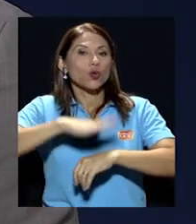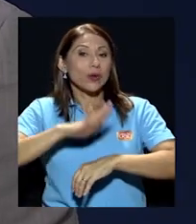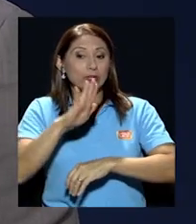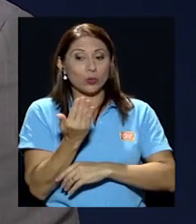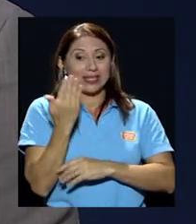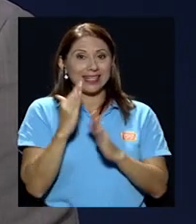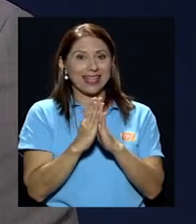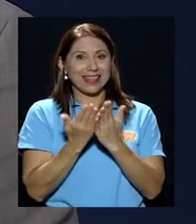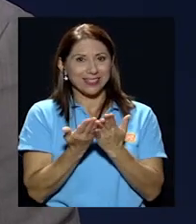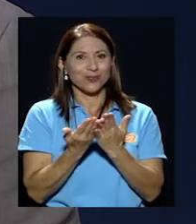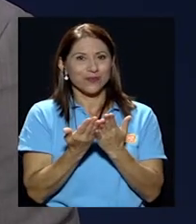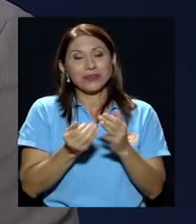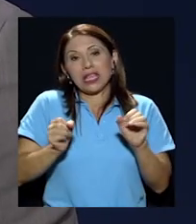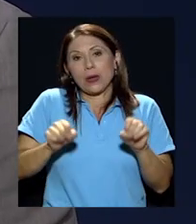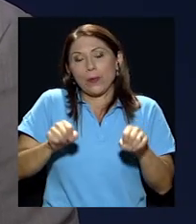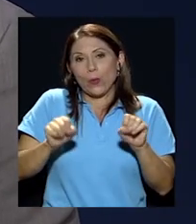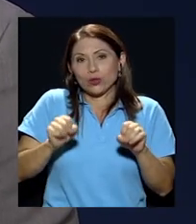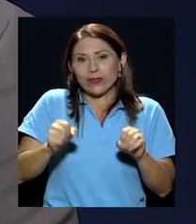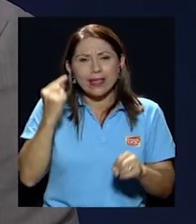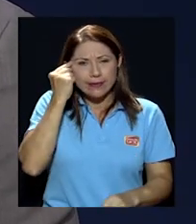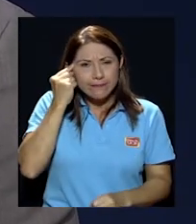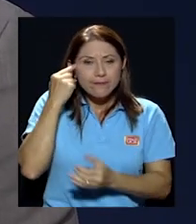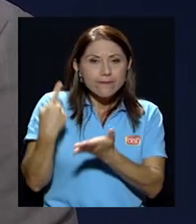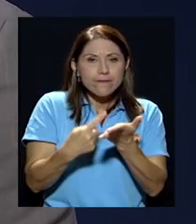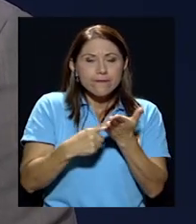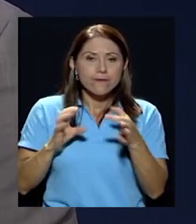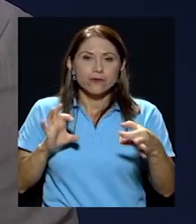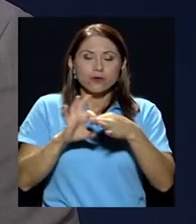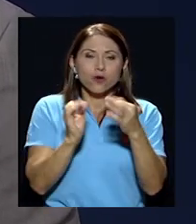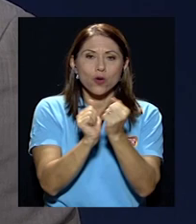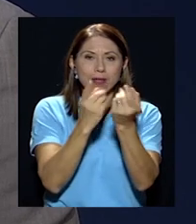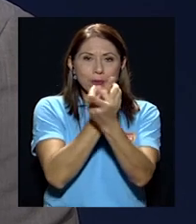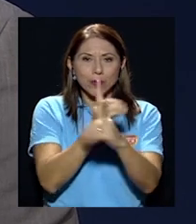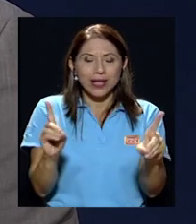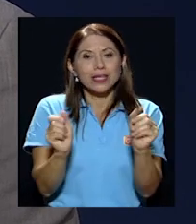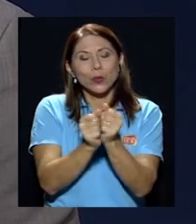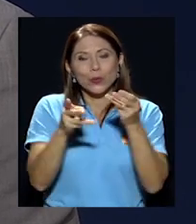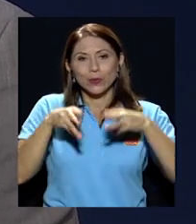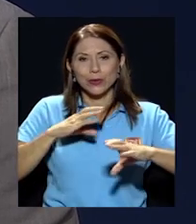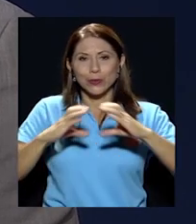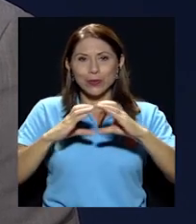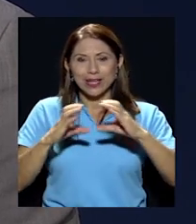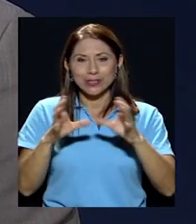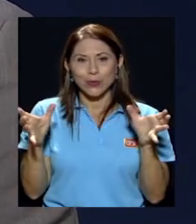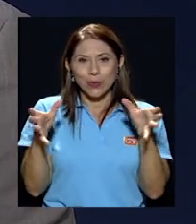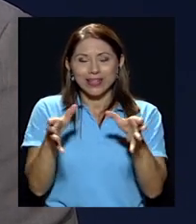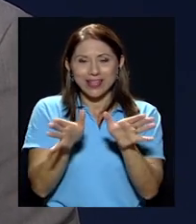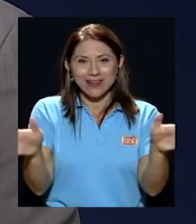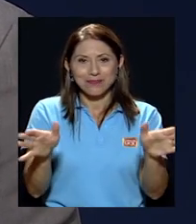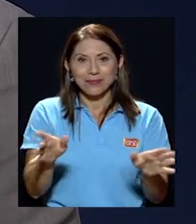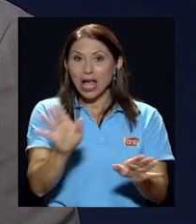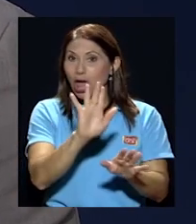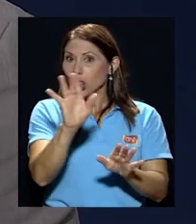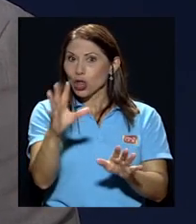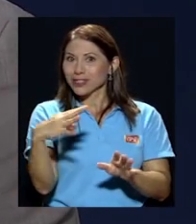reciente texto y la posibilidad de reflexionar en torno de la democracia y por supuesto a los medios de comunicación colectiva no se vaya